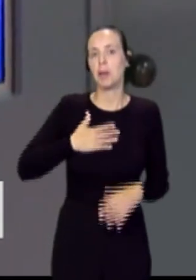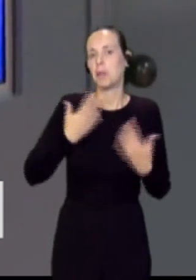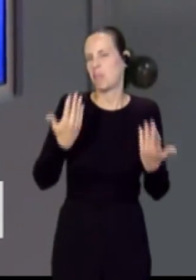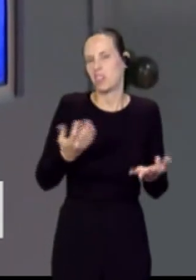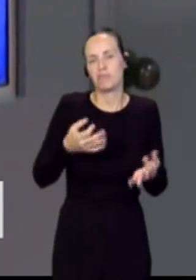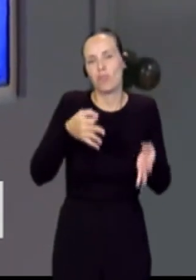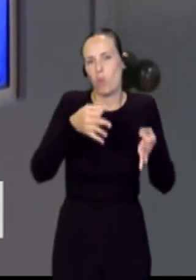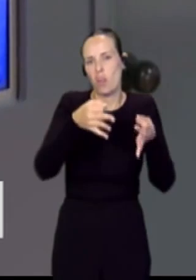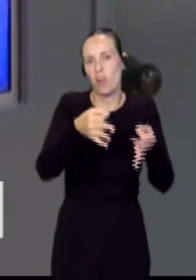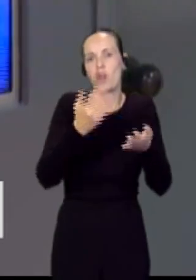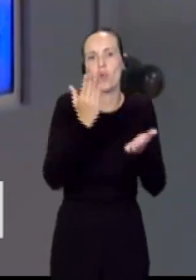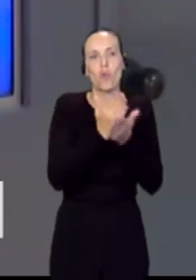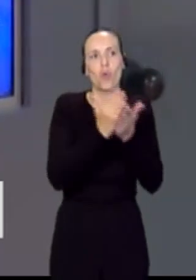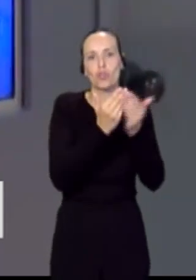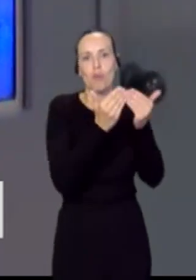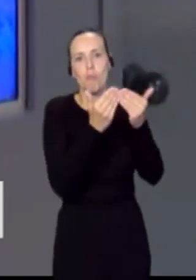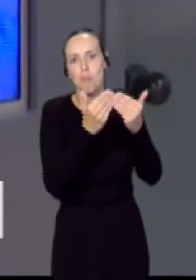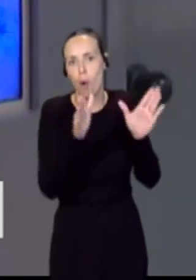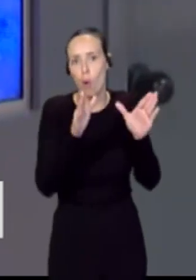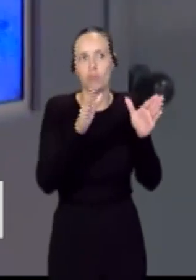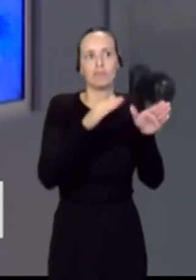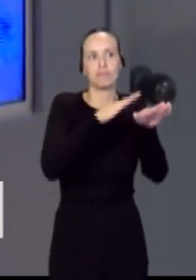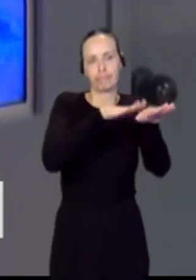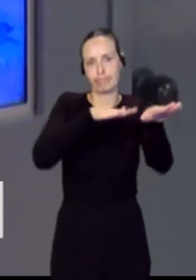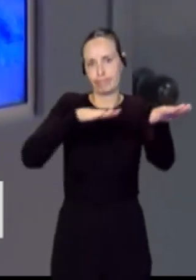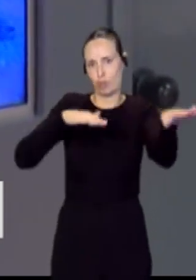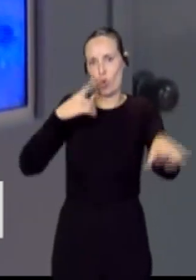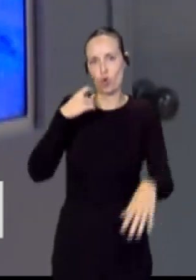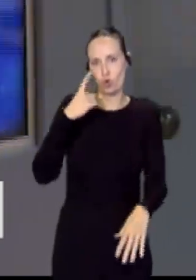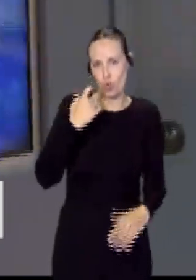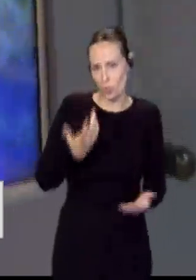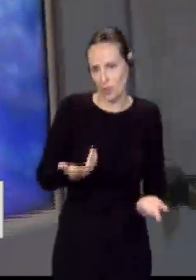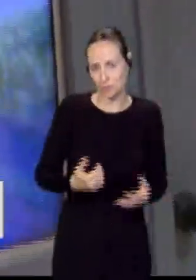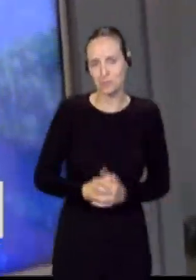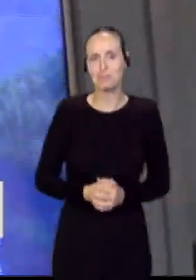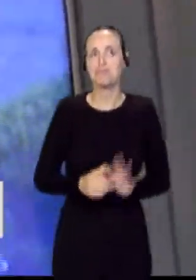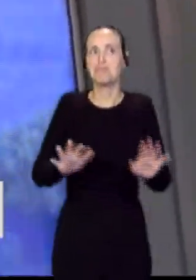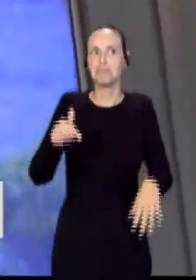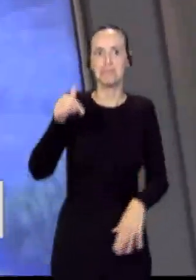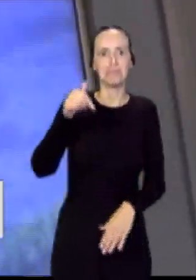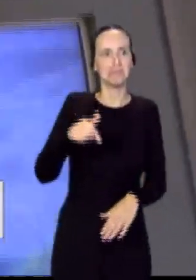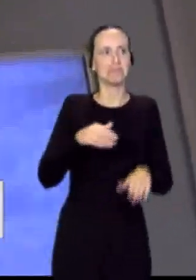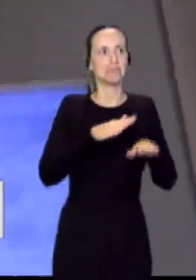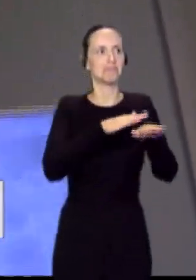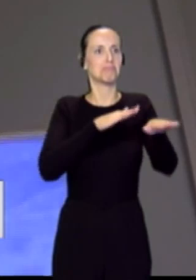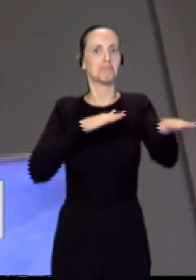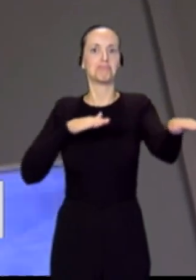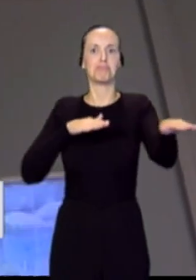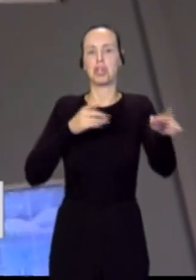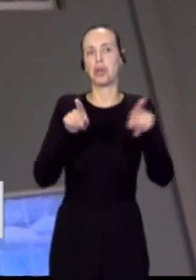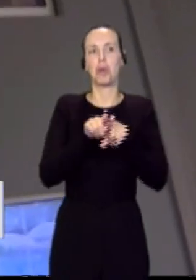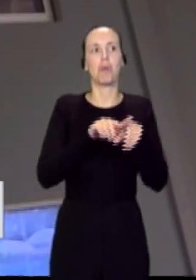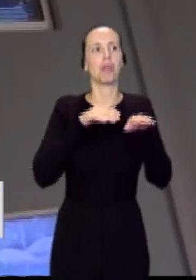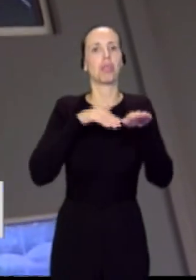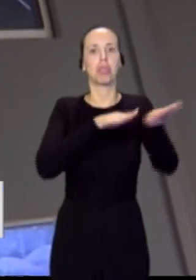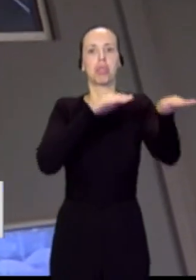retenciones que se producen al principio de la universidad, al principio del curso escolar. Pero hoy estamos teniendo, la verdad, un tráfico más o menos fluido. Si no hubiera ningún accidente, pues espero